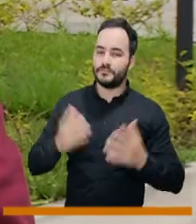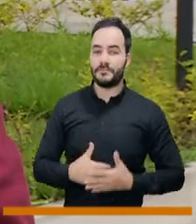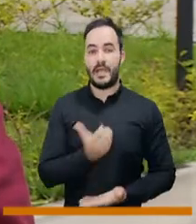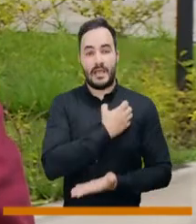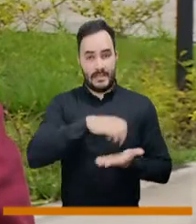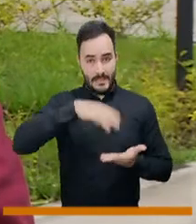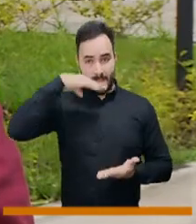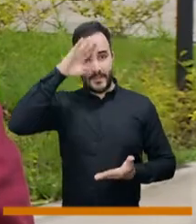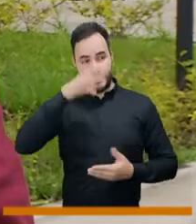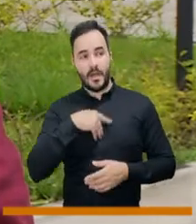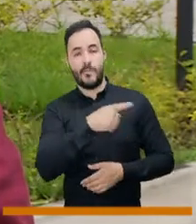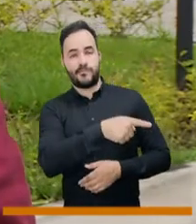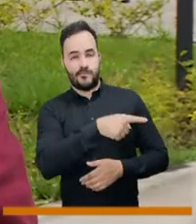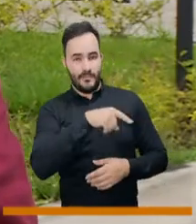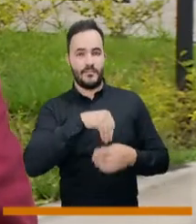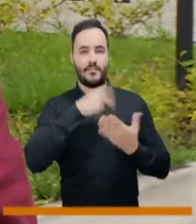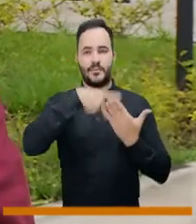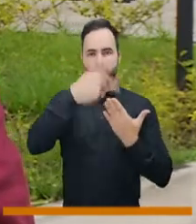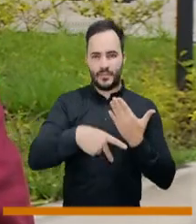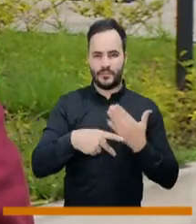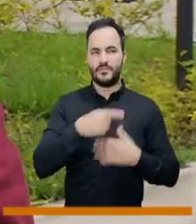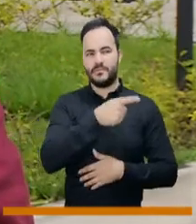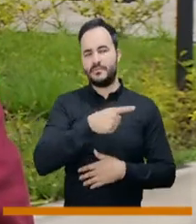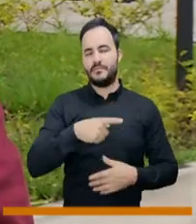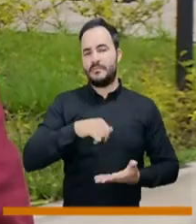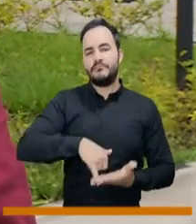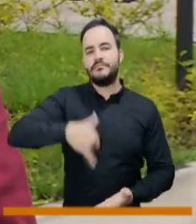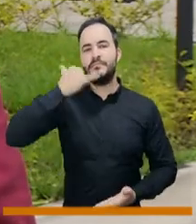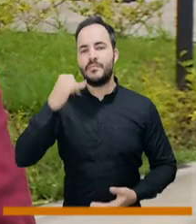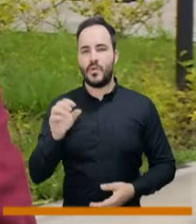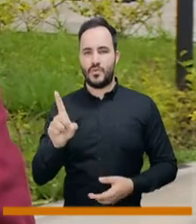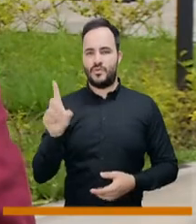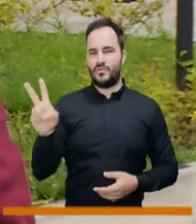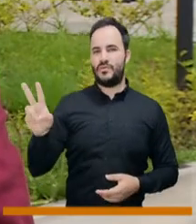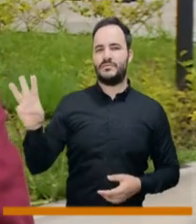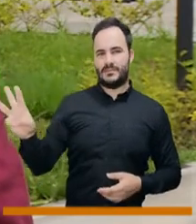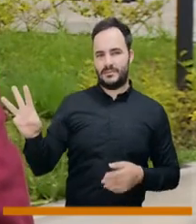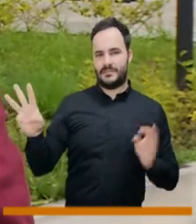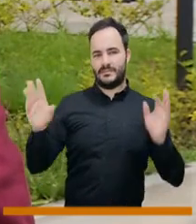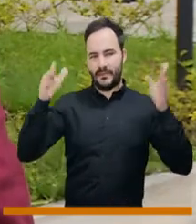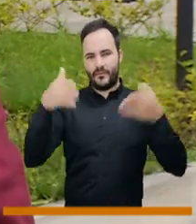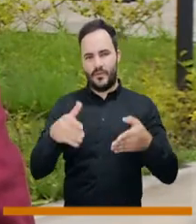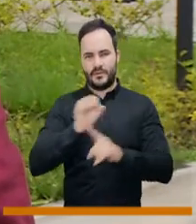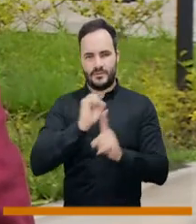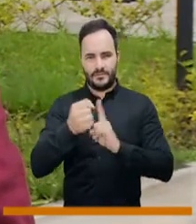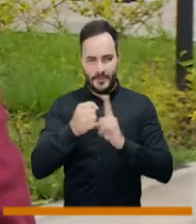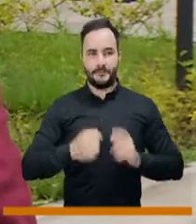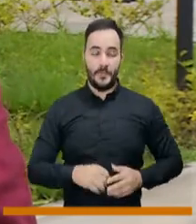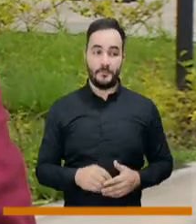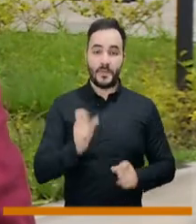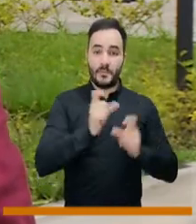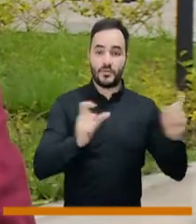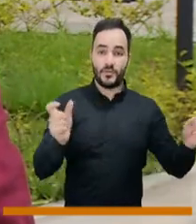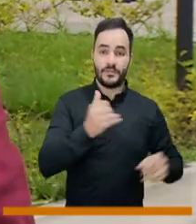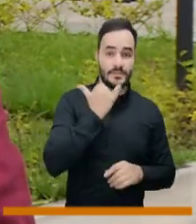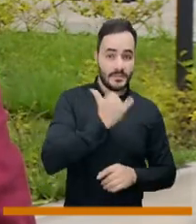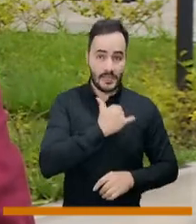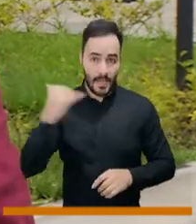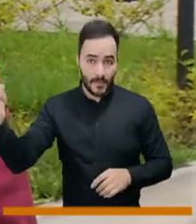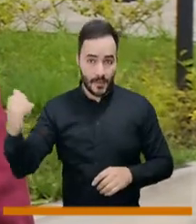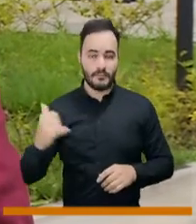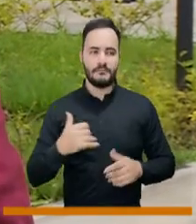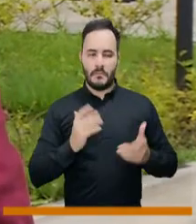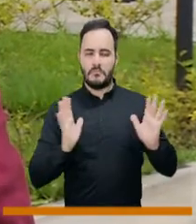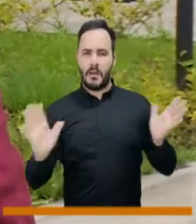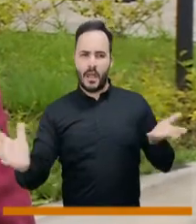programa que se llama, digamos, una herramienta que se llama el 123 social, que la gente ha venido llamando y